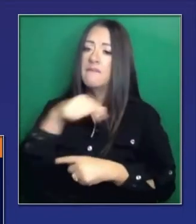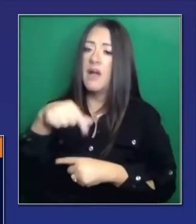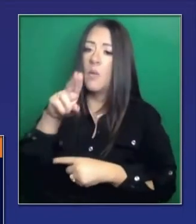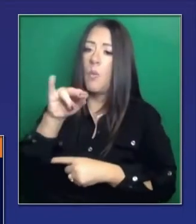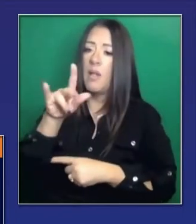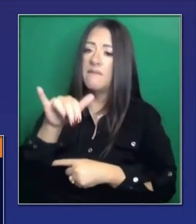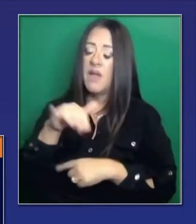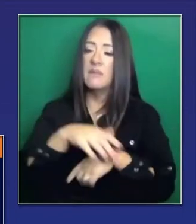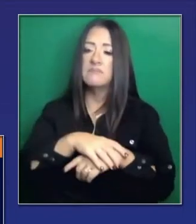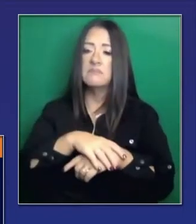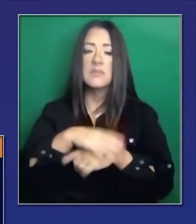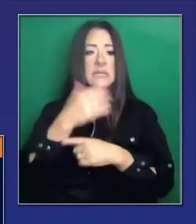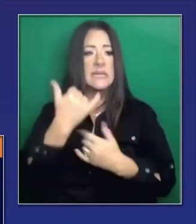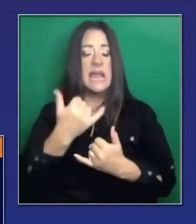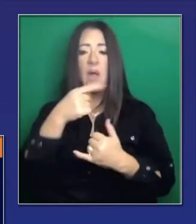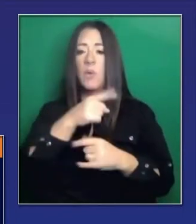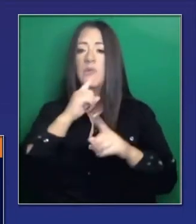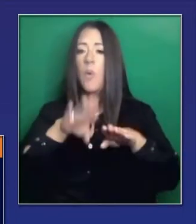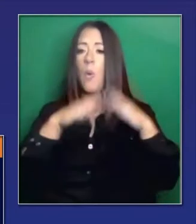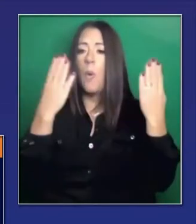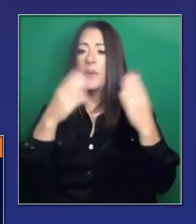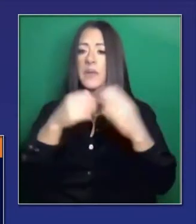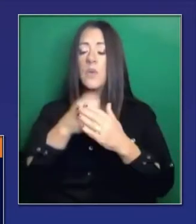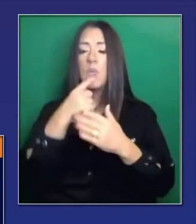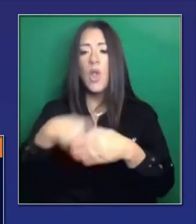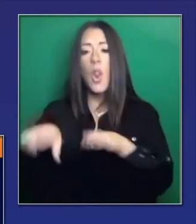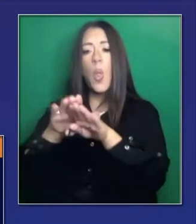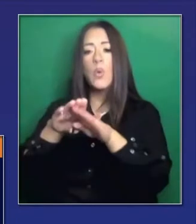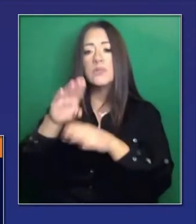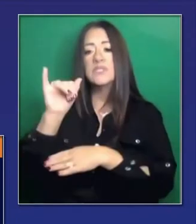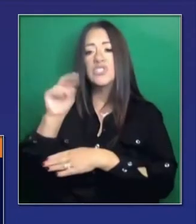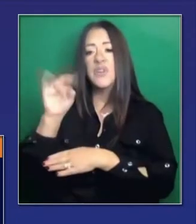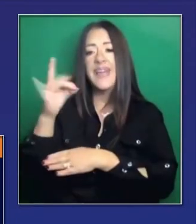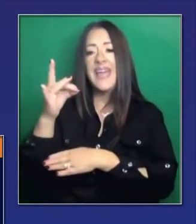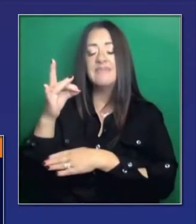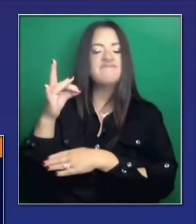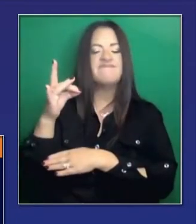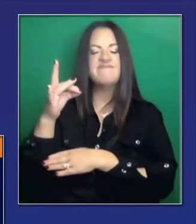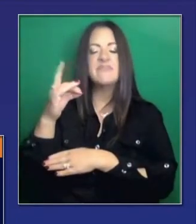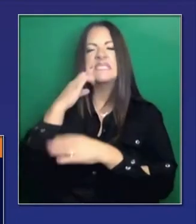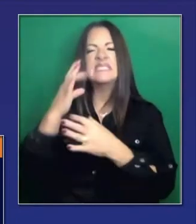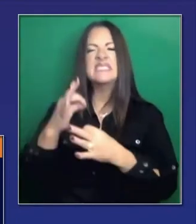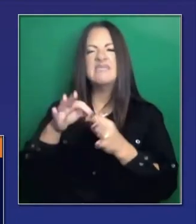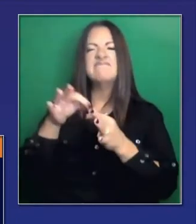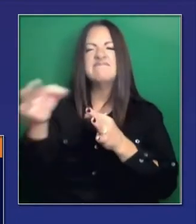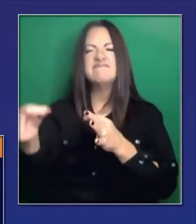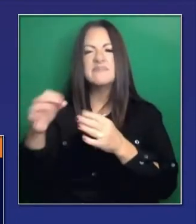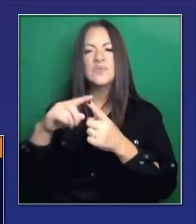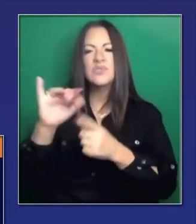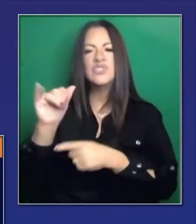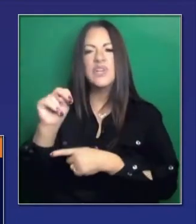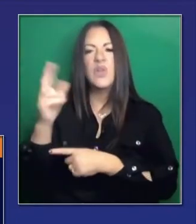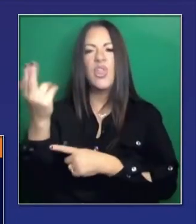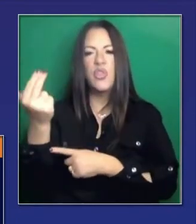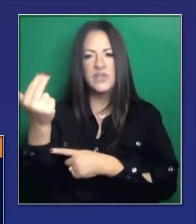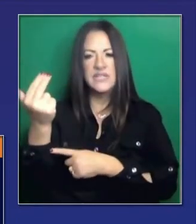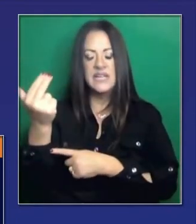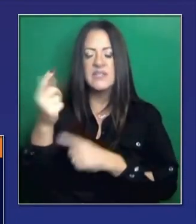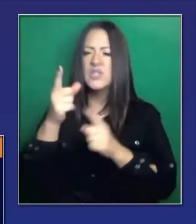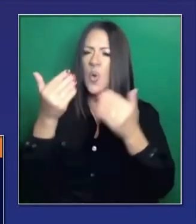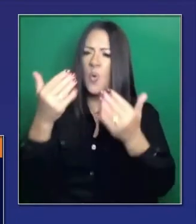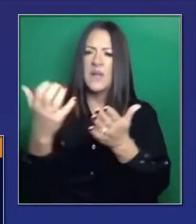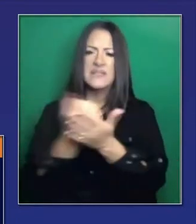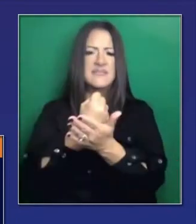disponibles ahora. Este proceso se cerrará el día 8. Perdón, se iba a cerrar el día 8. Lo extendimos al día 13.